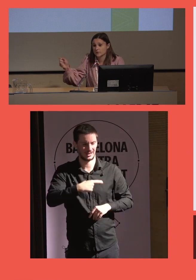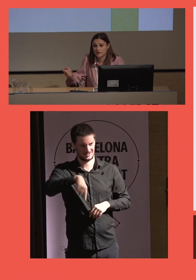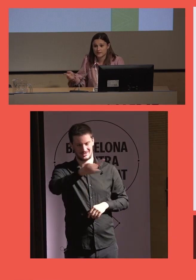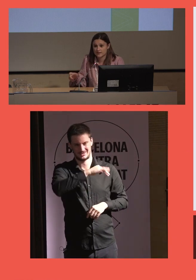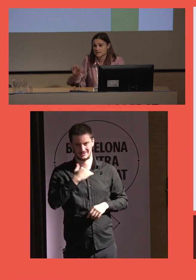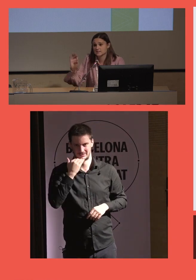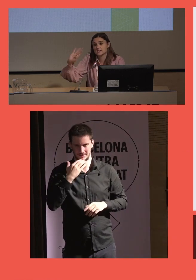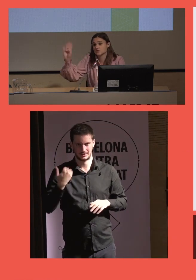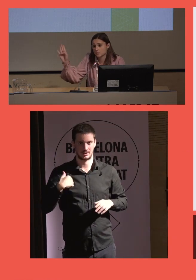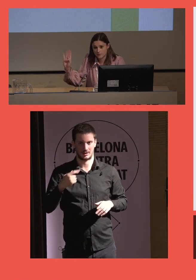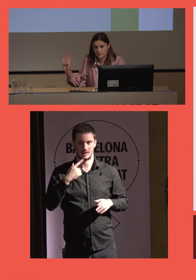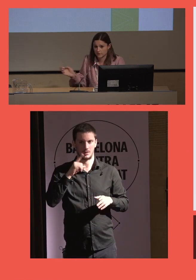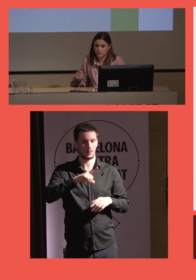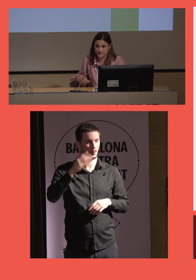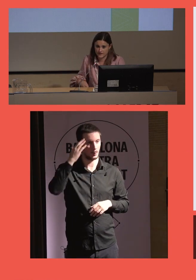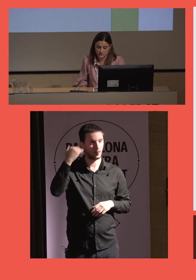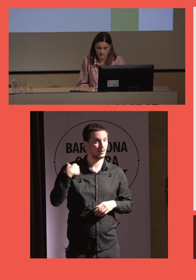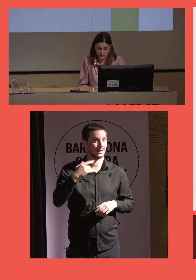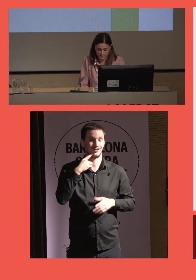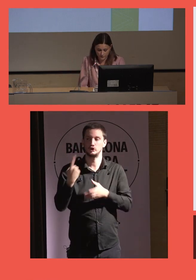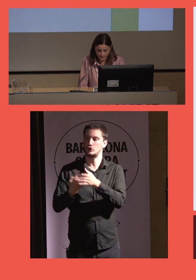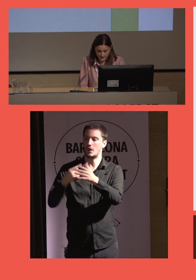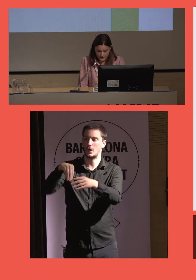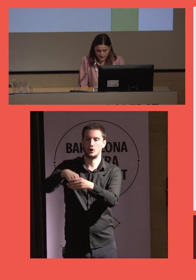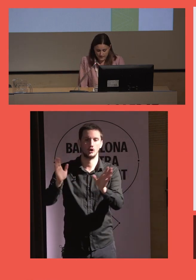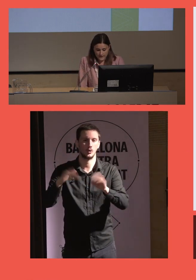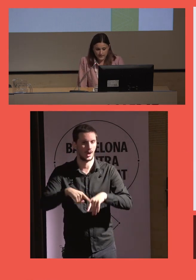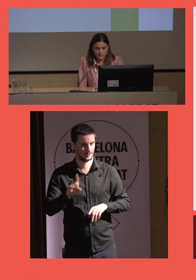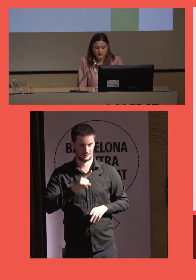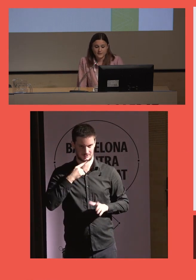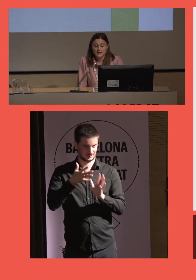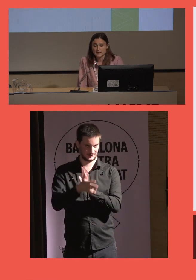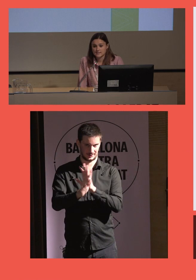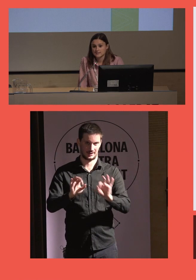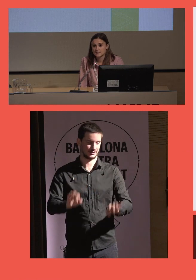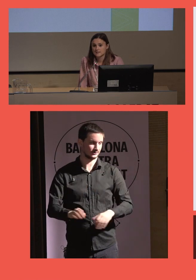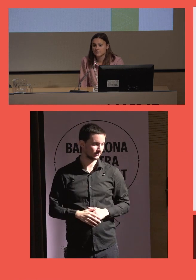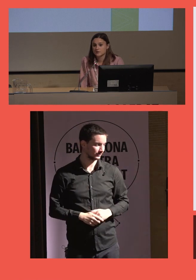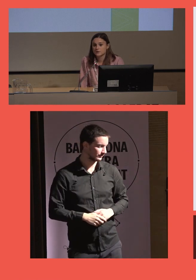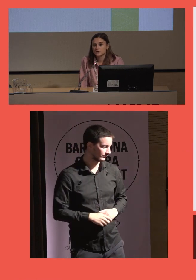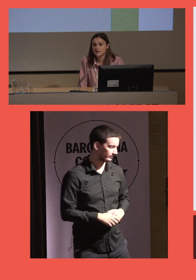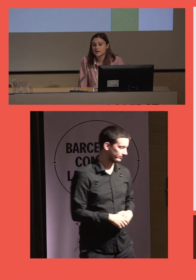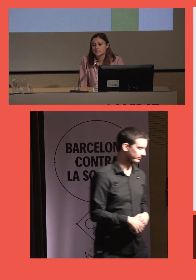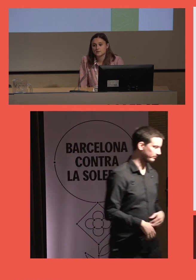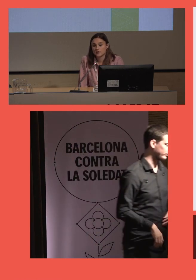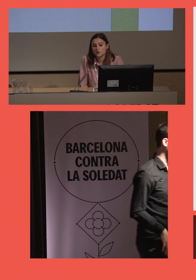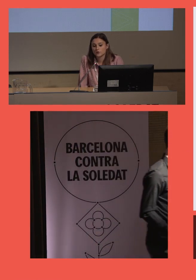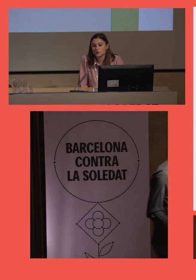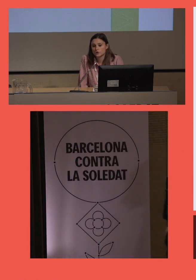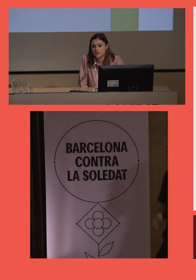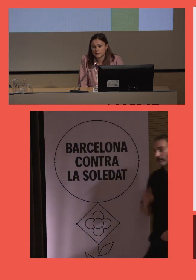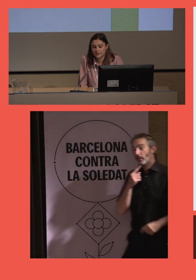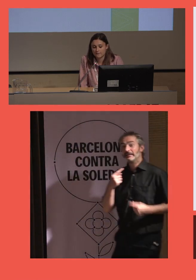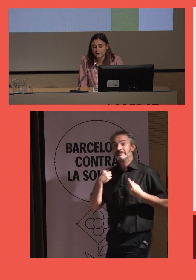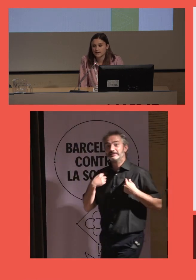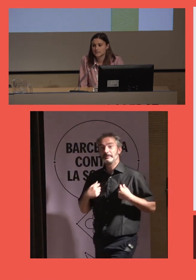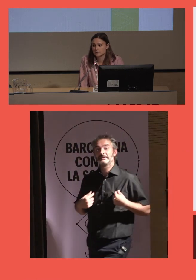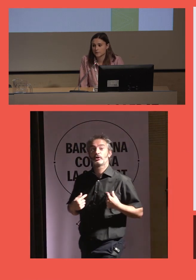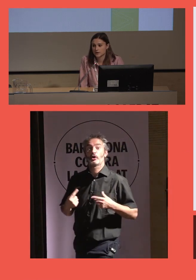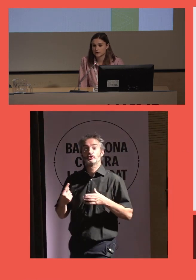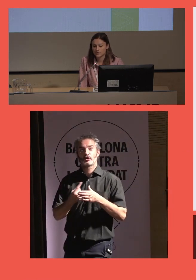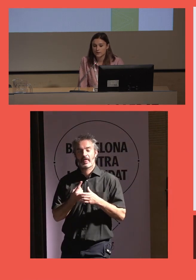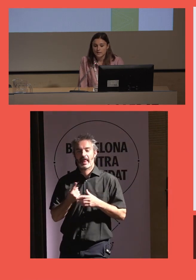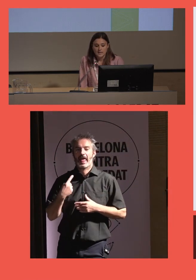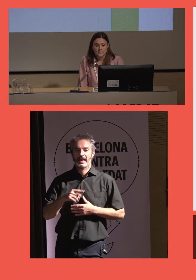va llamando puertas y si es un pueblo no entra la soledad, ¿no? Entonces, existe el sentimiento de soledad, sin embargo, no nos aceptaban